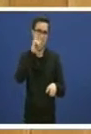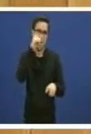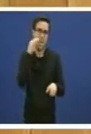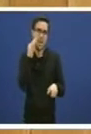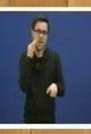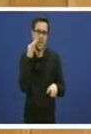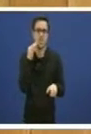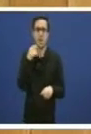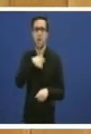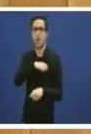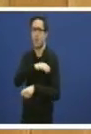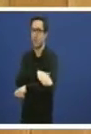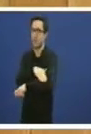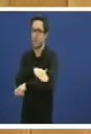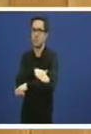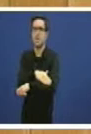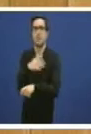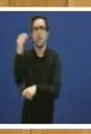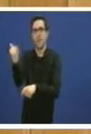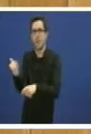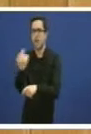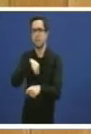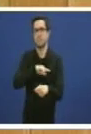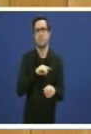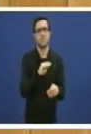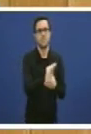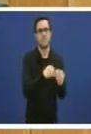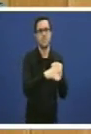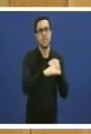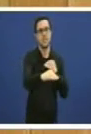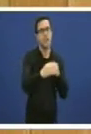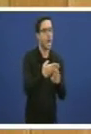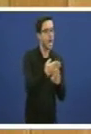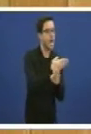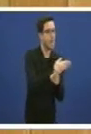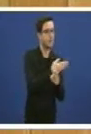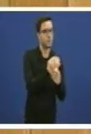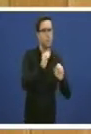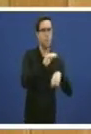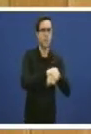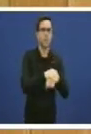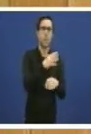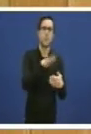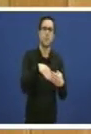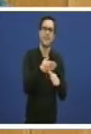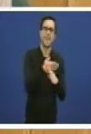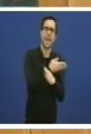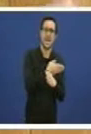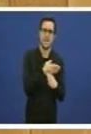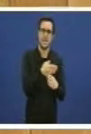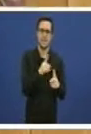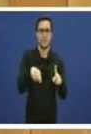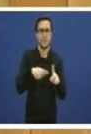edade baixa na Seguridade Social Anticipase 4 meses a entrada en vigor da lei segue defendendo a gratuidade en asistencia sanitaria